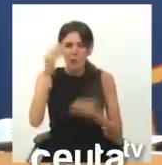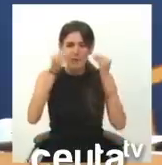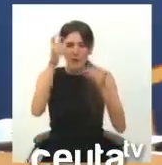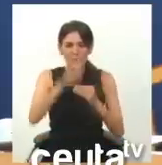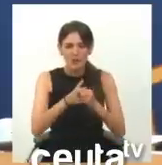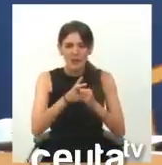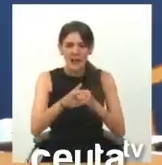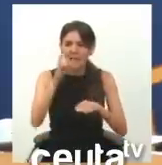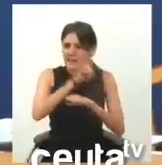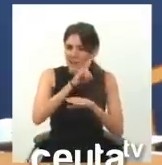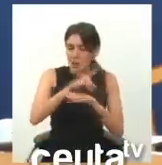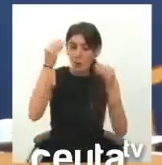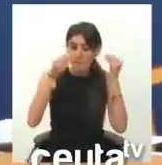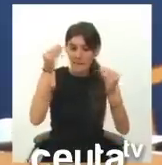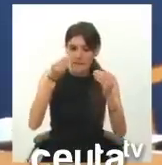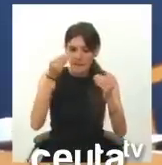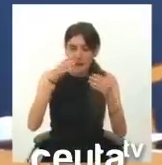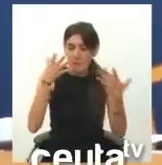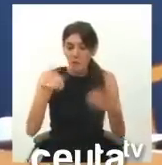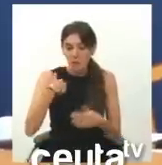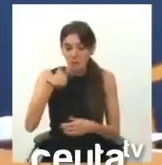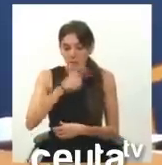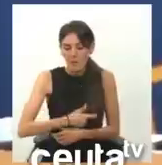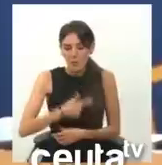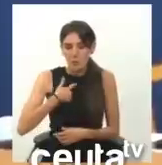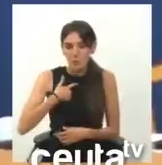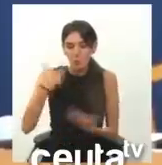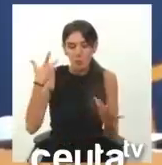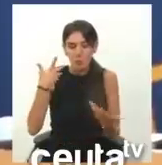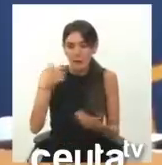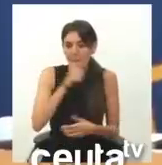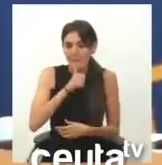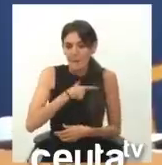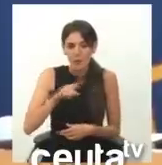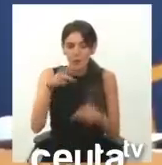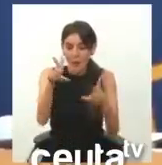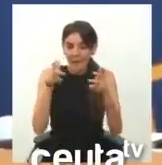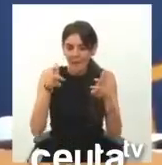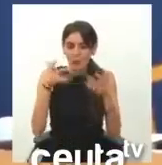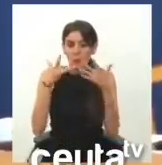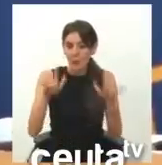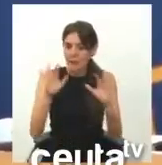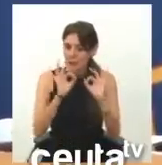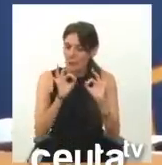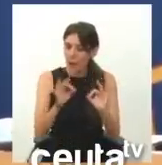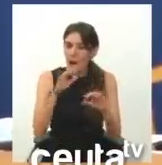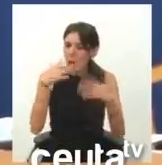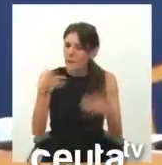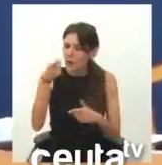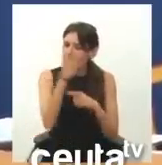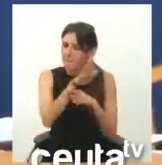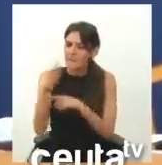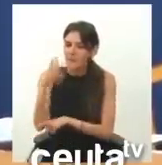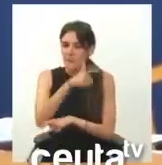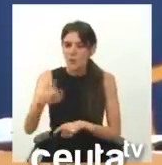traidor, pero yo eso no lo puedo evitar. Es una percepción subjetiva. Pero él, si está representando